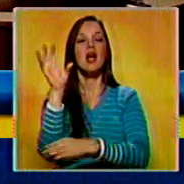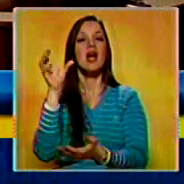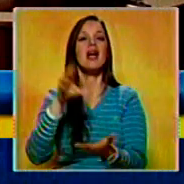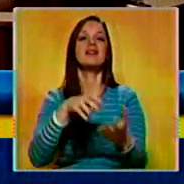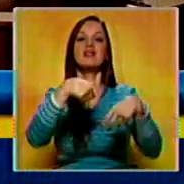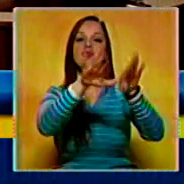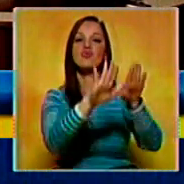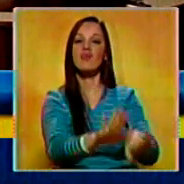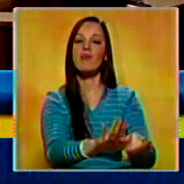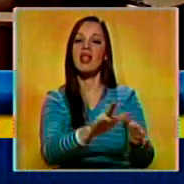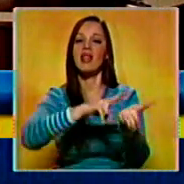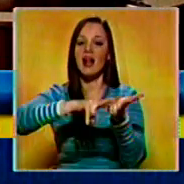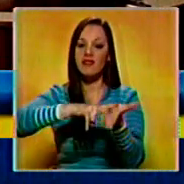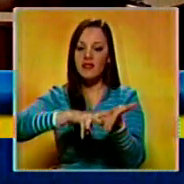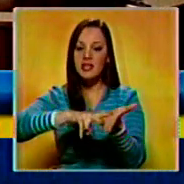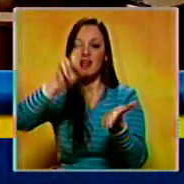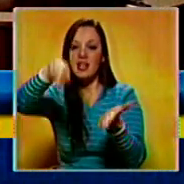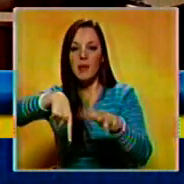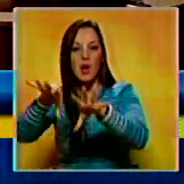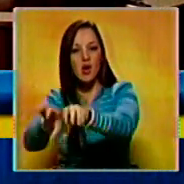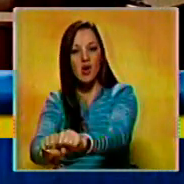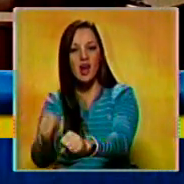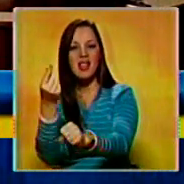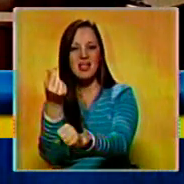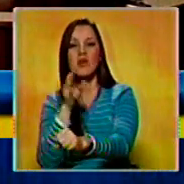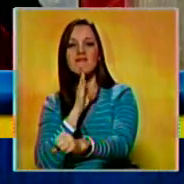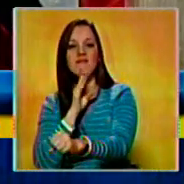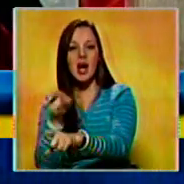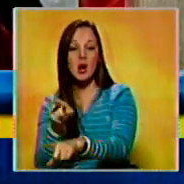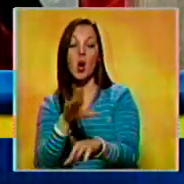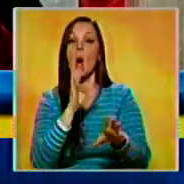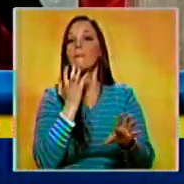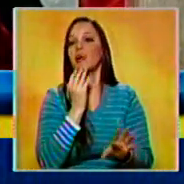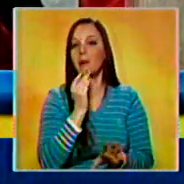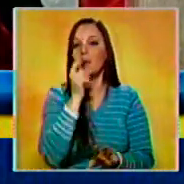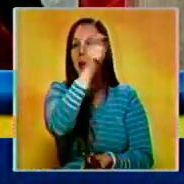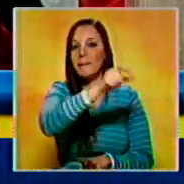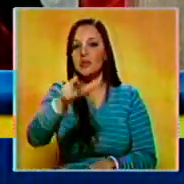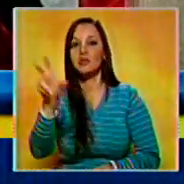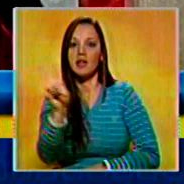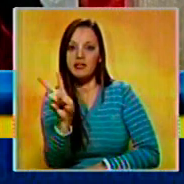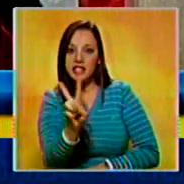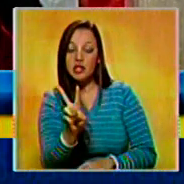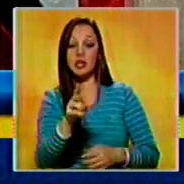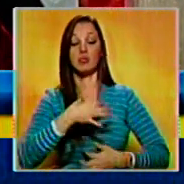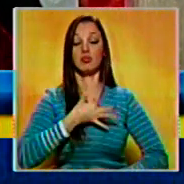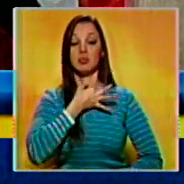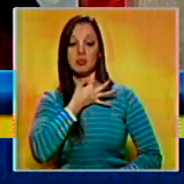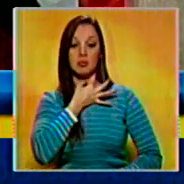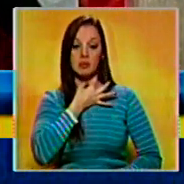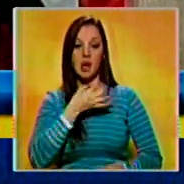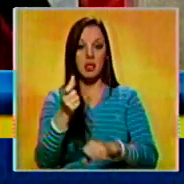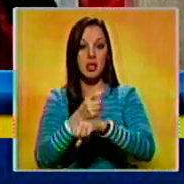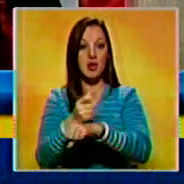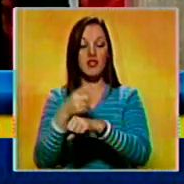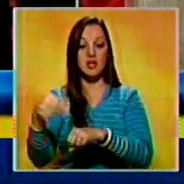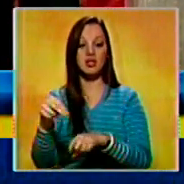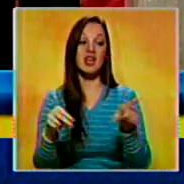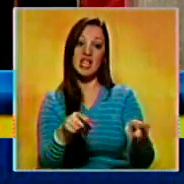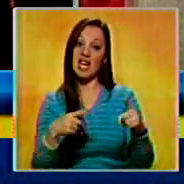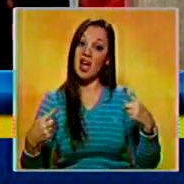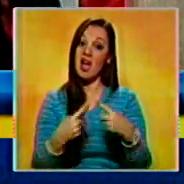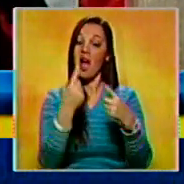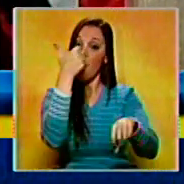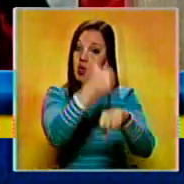y congelará activos en territorio estadounidense de miembros del gobierno venezolano identificados como responsables de atentar contra los